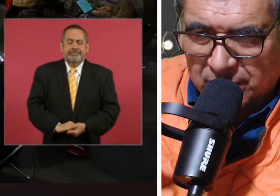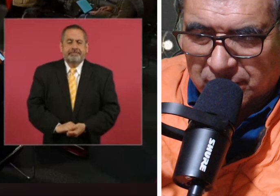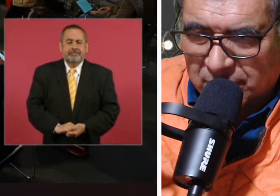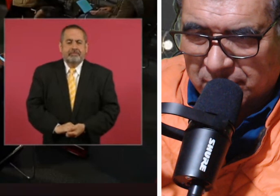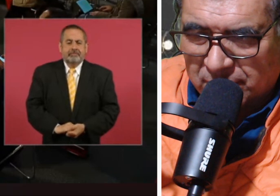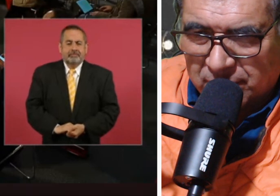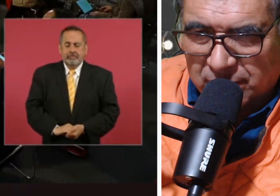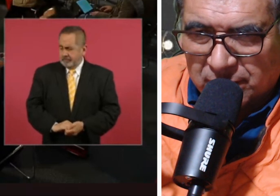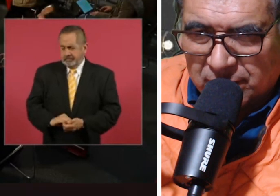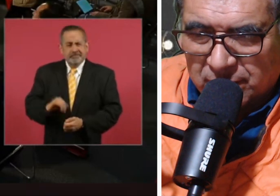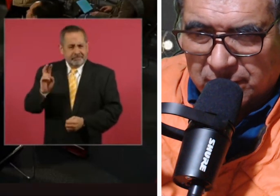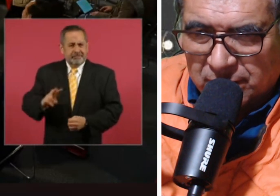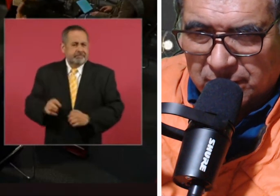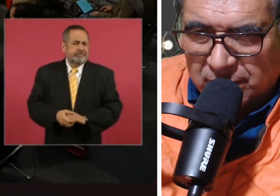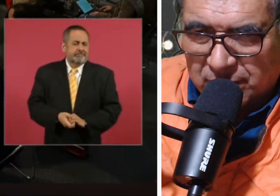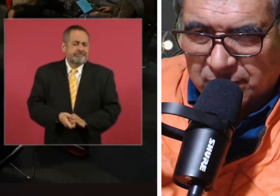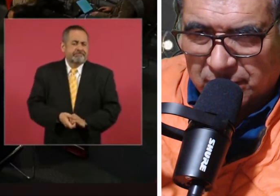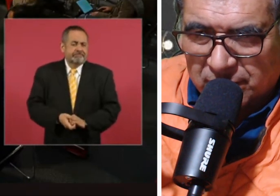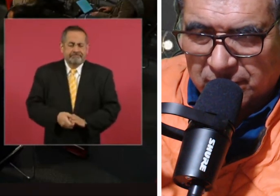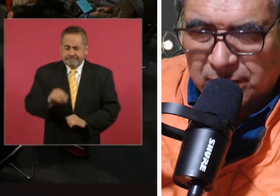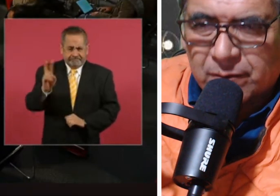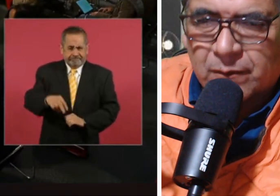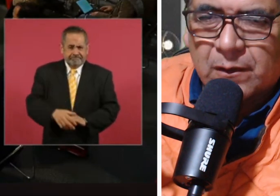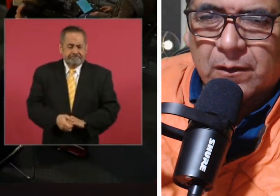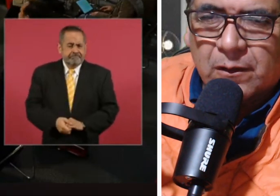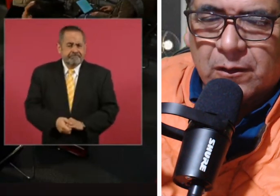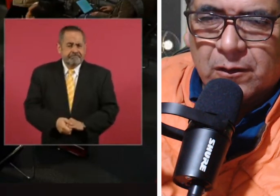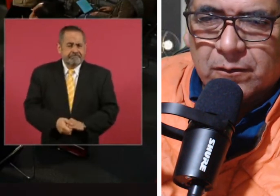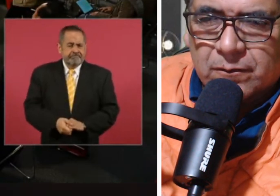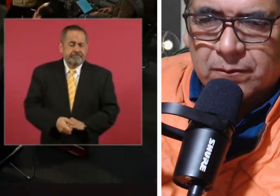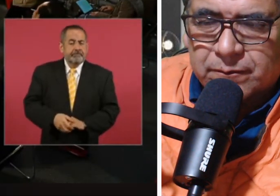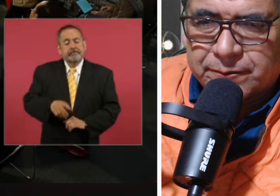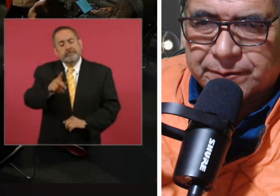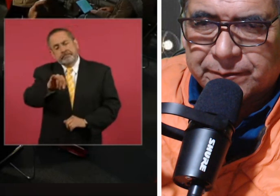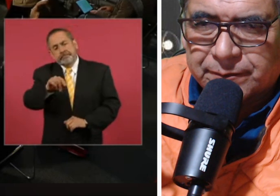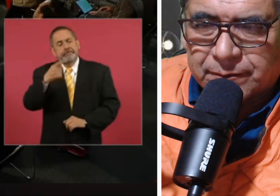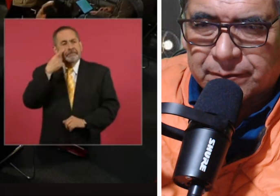sí sí de todas maneras